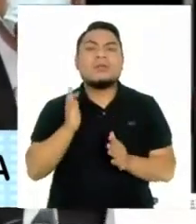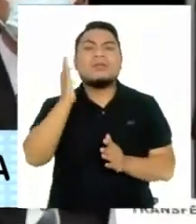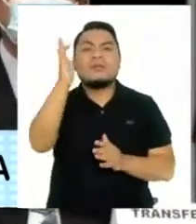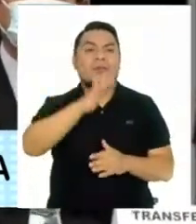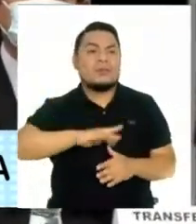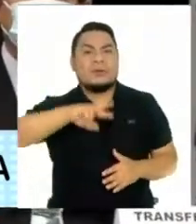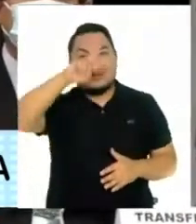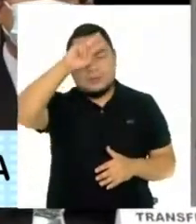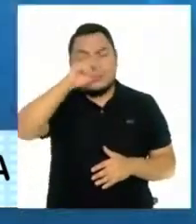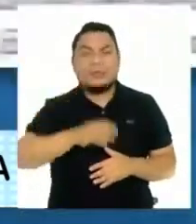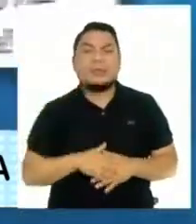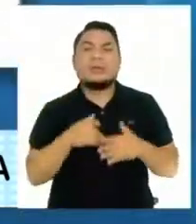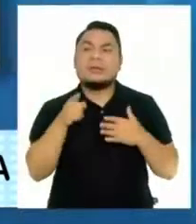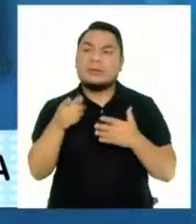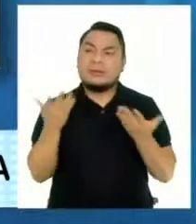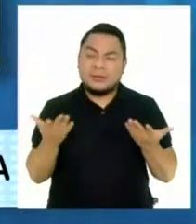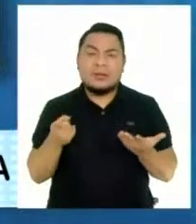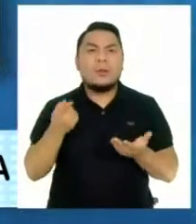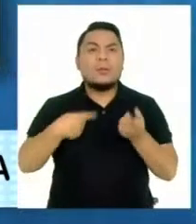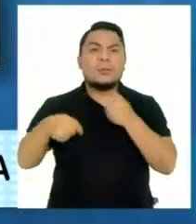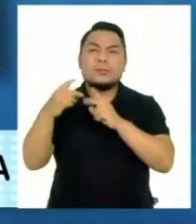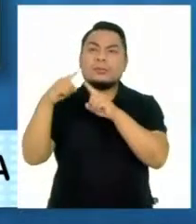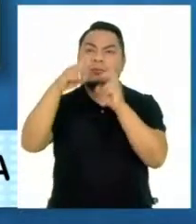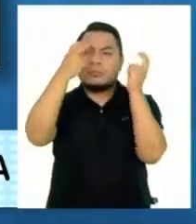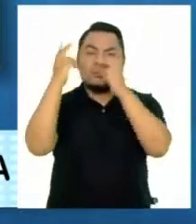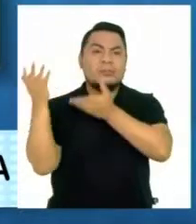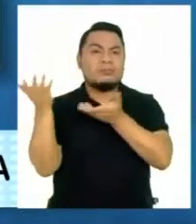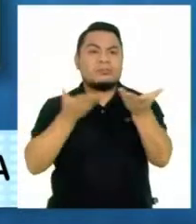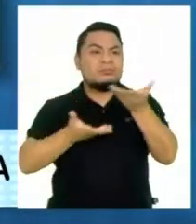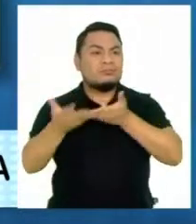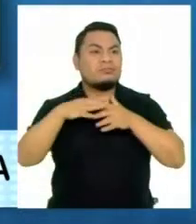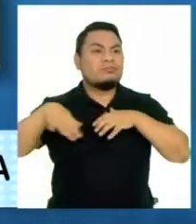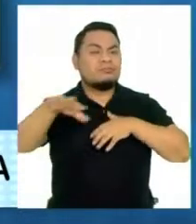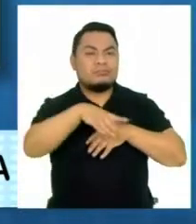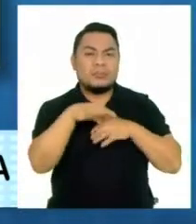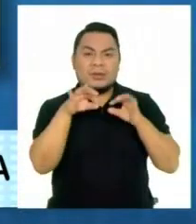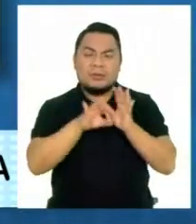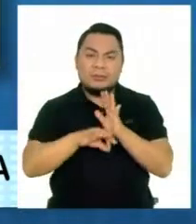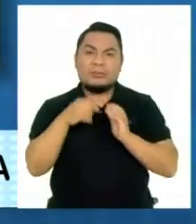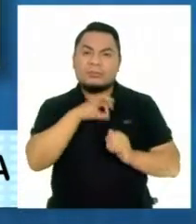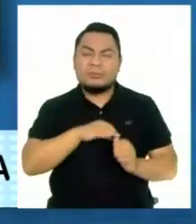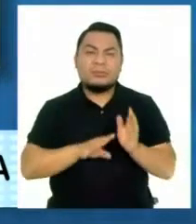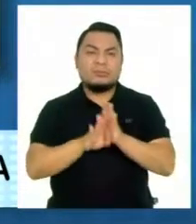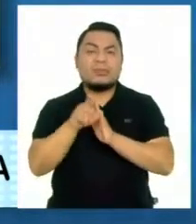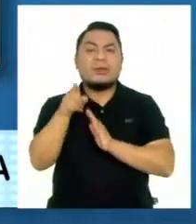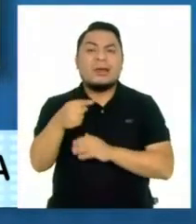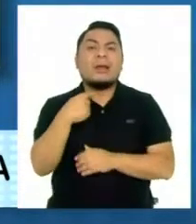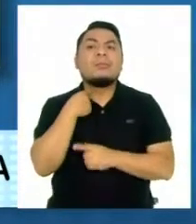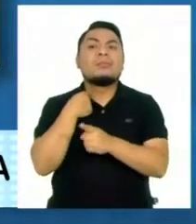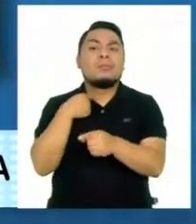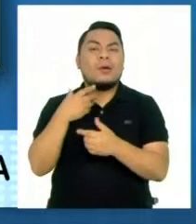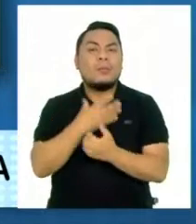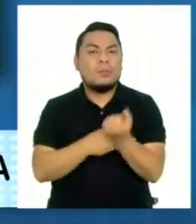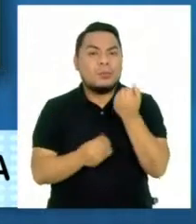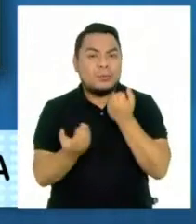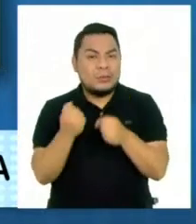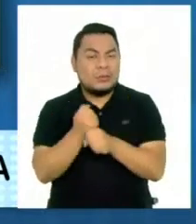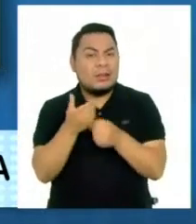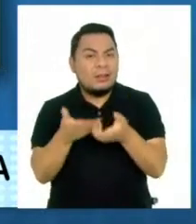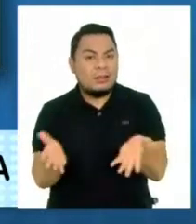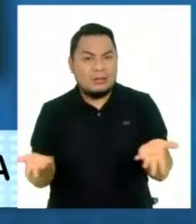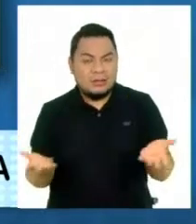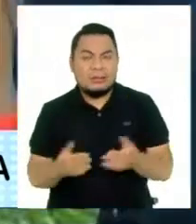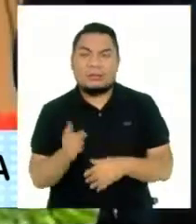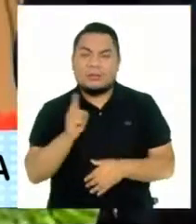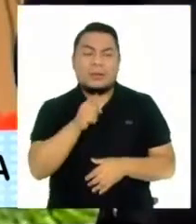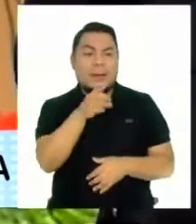futuro del país, el dinamismo exportador y el turismo regional, afectando a los más pobres. Por su parte, el ministro de Comercio